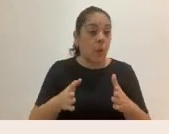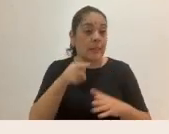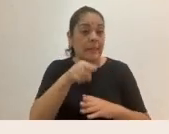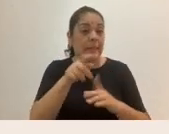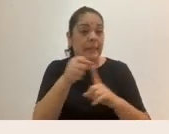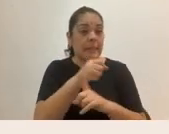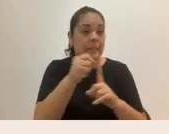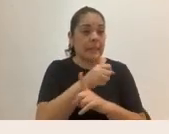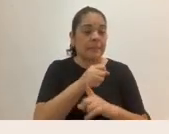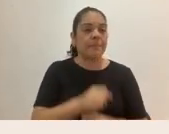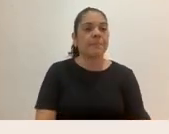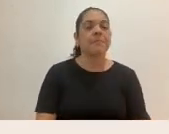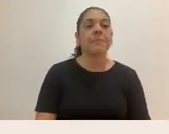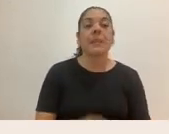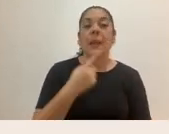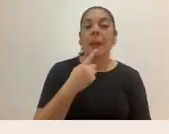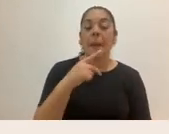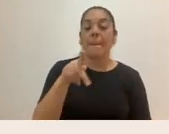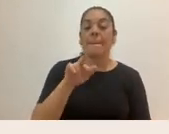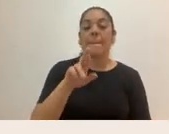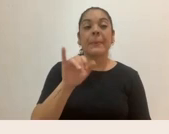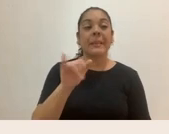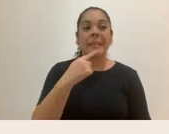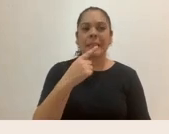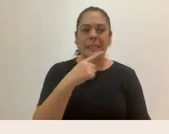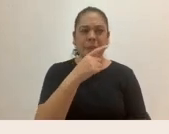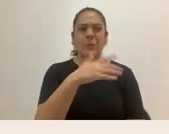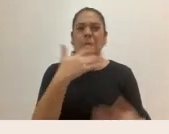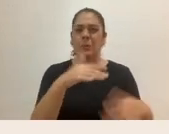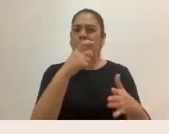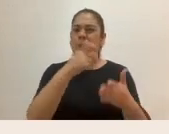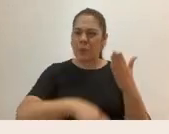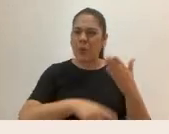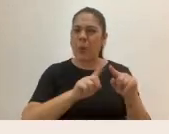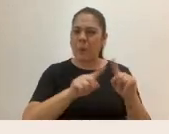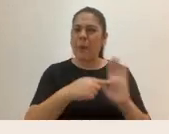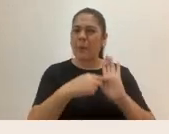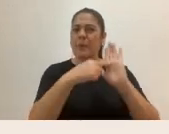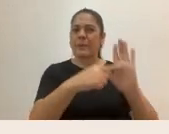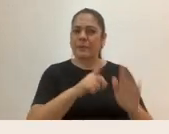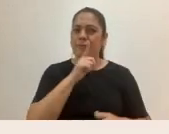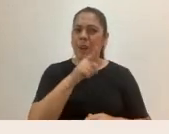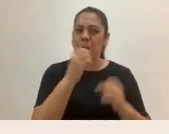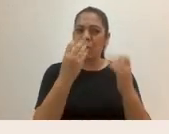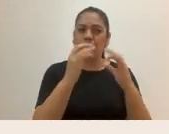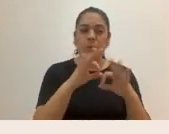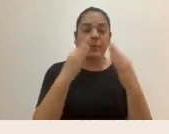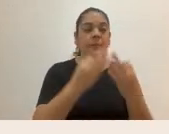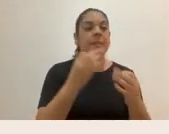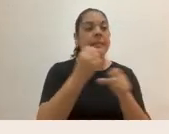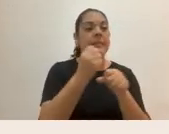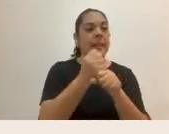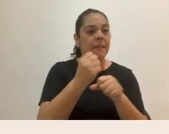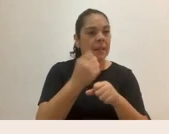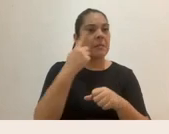Aquí, Pri dice muy duro este video, pero muestra la realidad de muchas familias. Hay que trabajar fuertemente para ver cambios en nuestra sociedad.